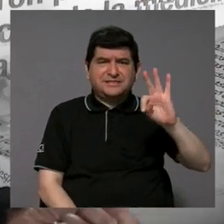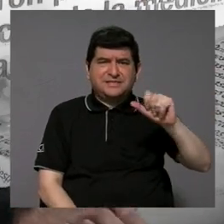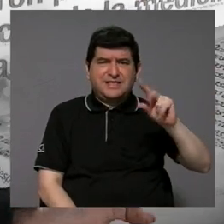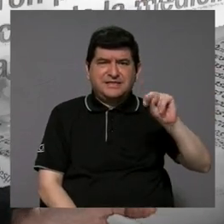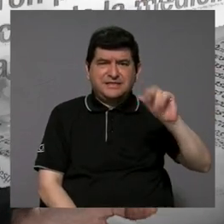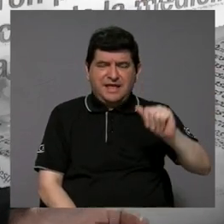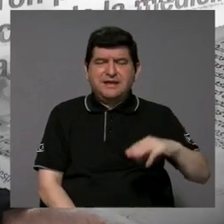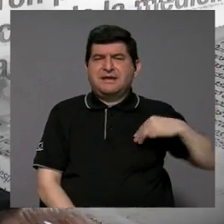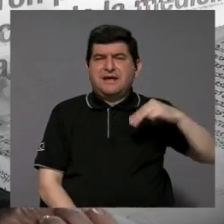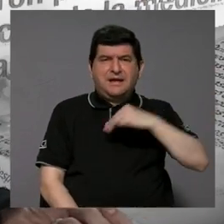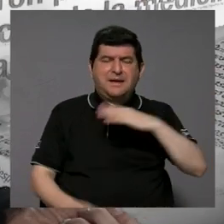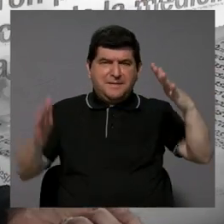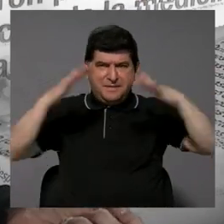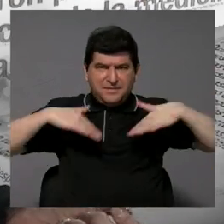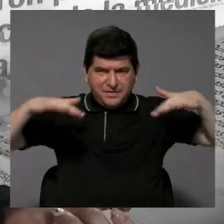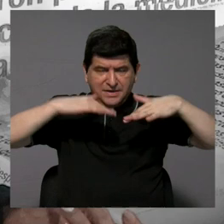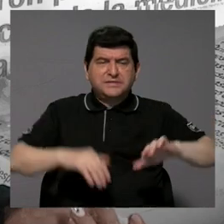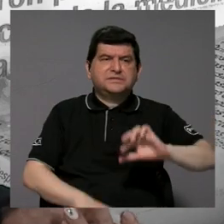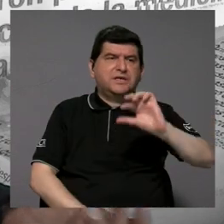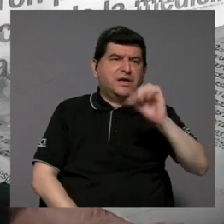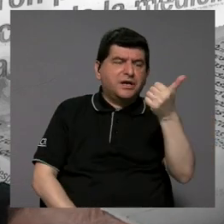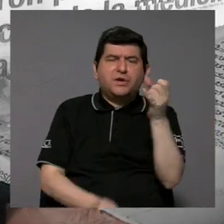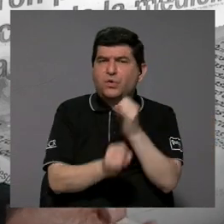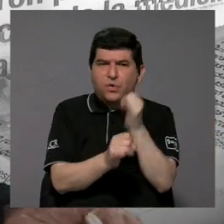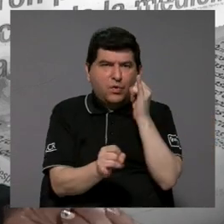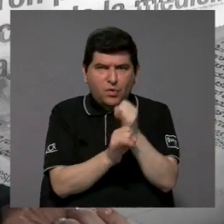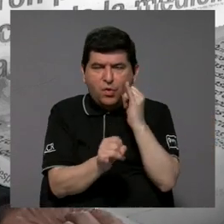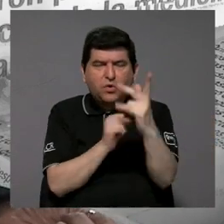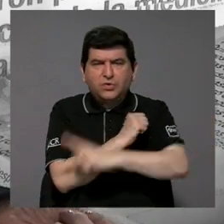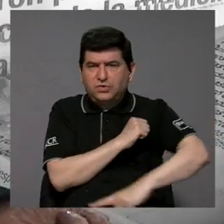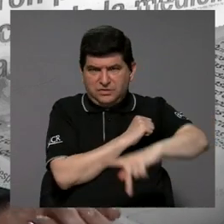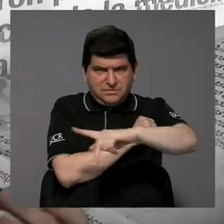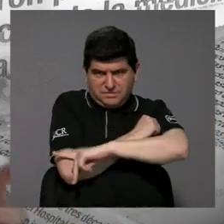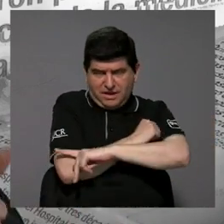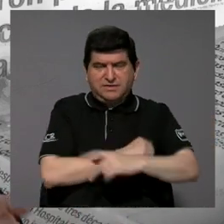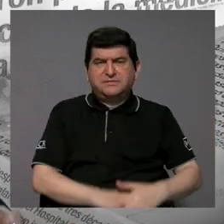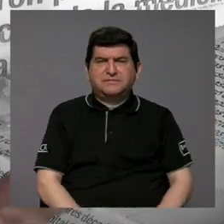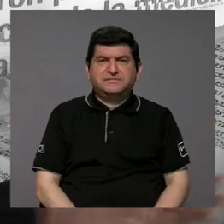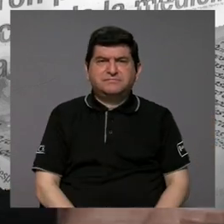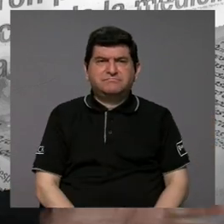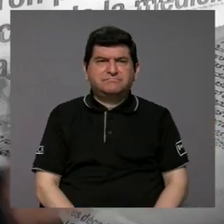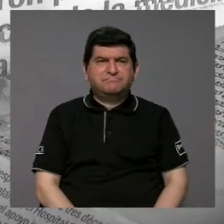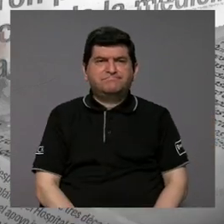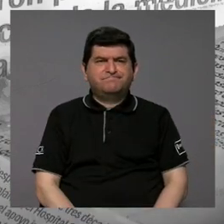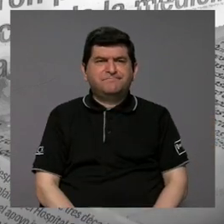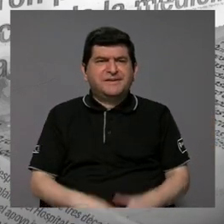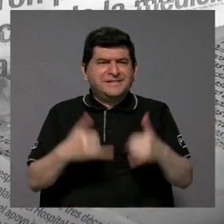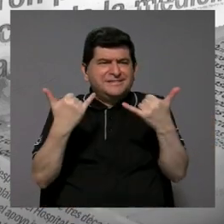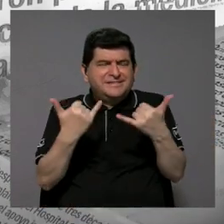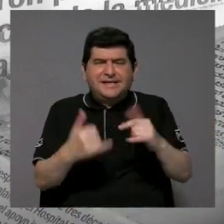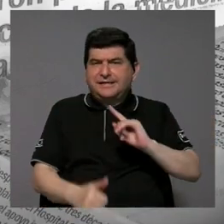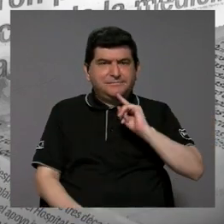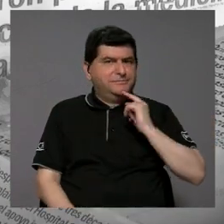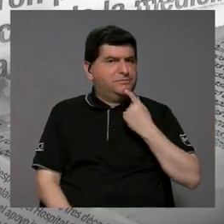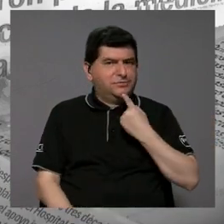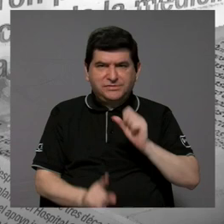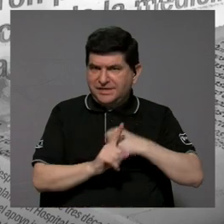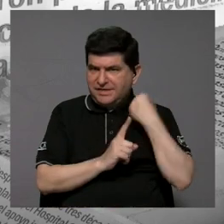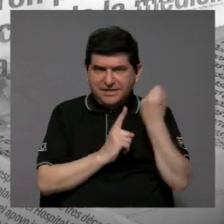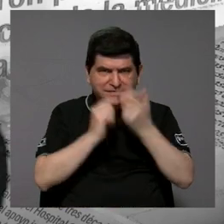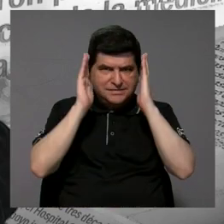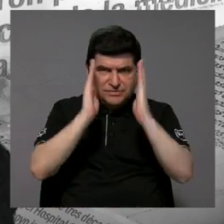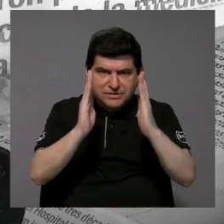en el MINAE y en otras instituciones del país no se toma ya con seriedad